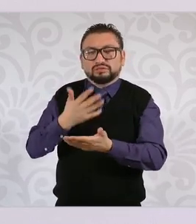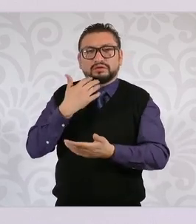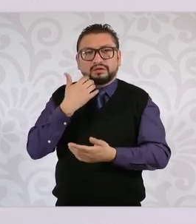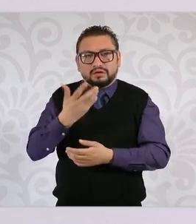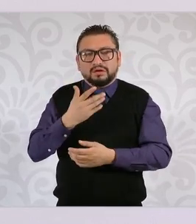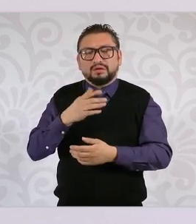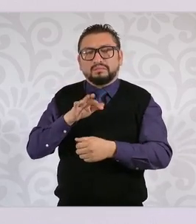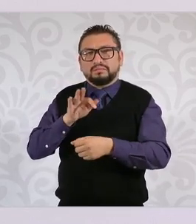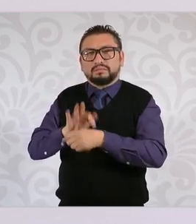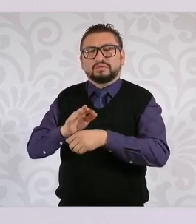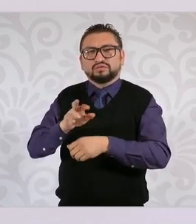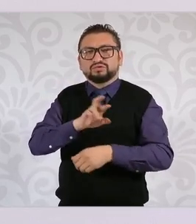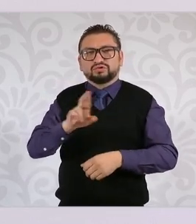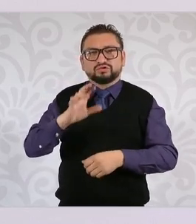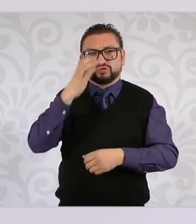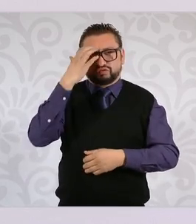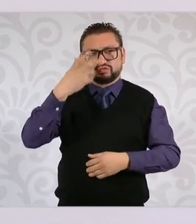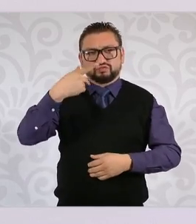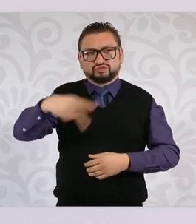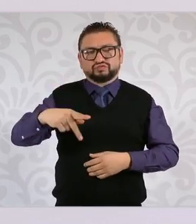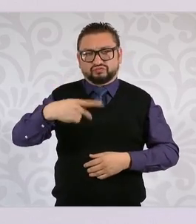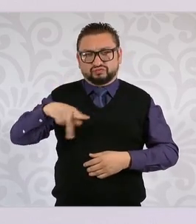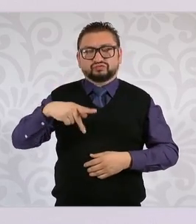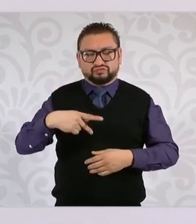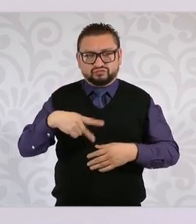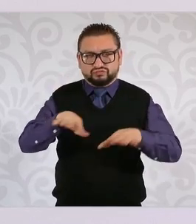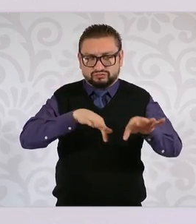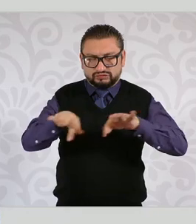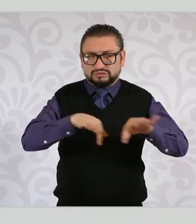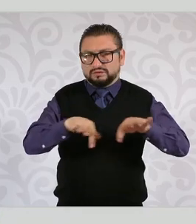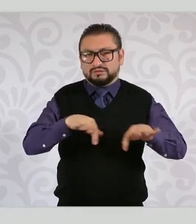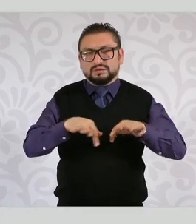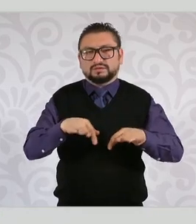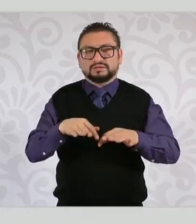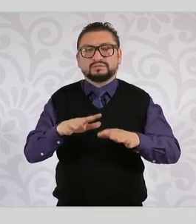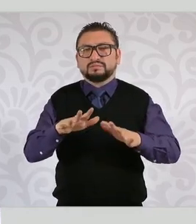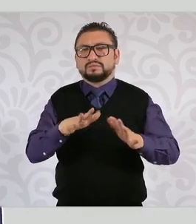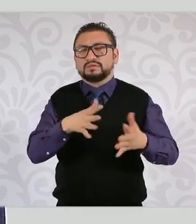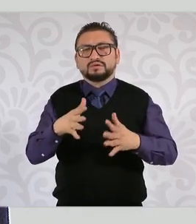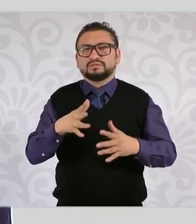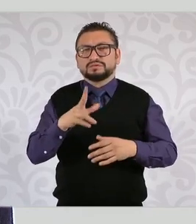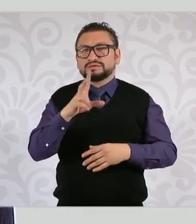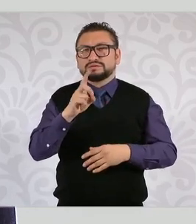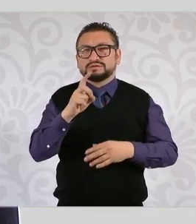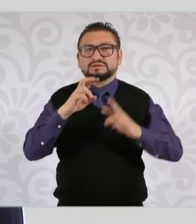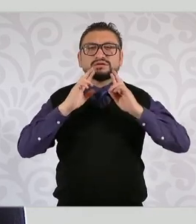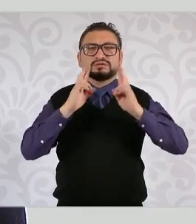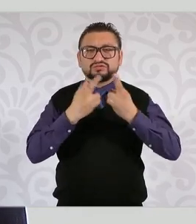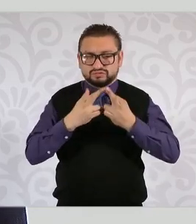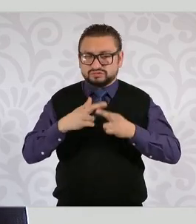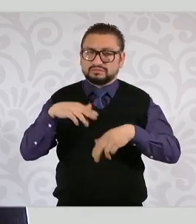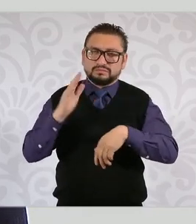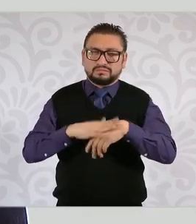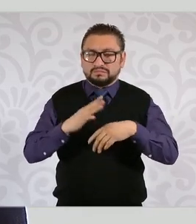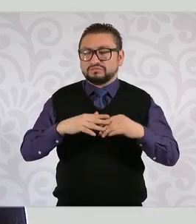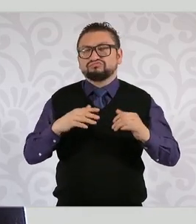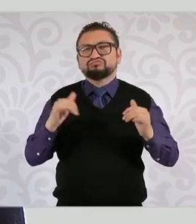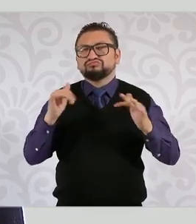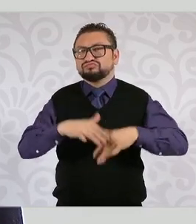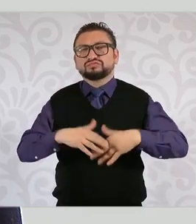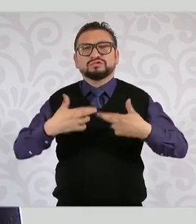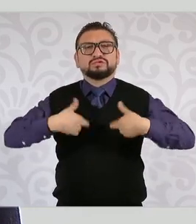justamente el reconocimiento de ellas y de ellos. Se han realizado cerca de 30 reuniones con los distintos